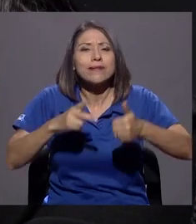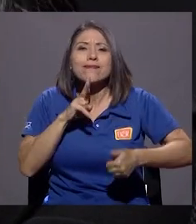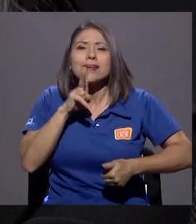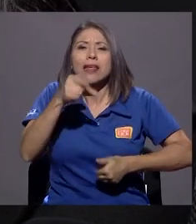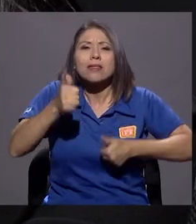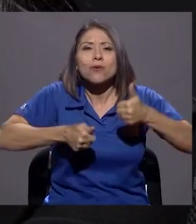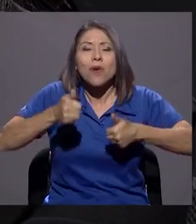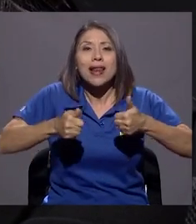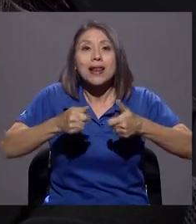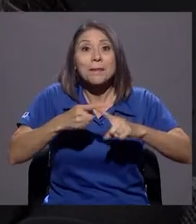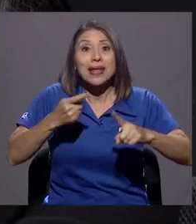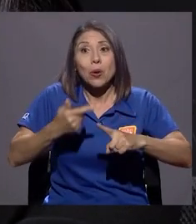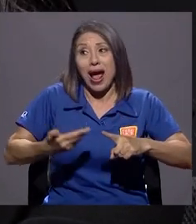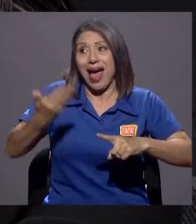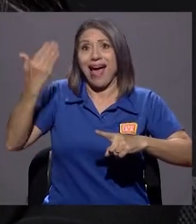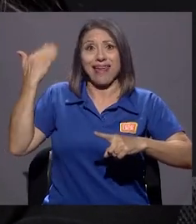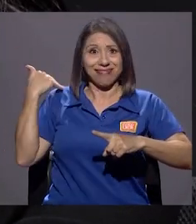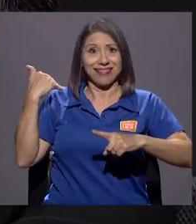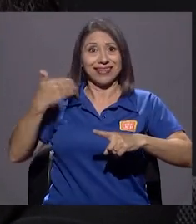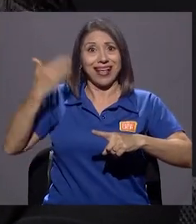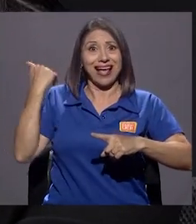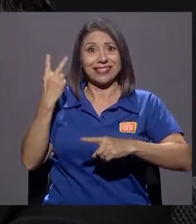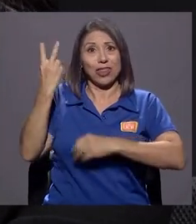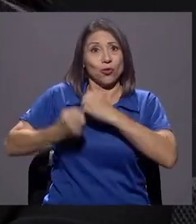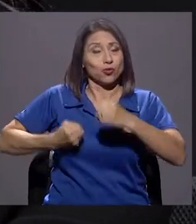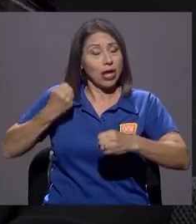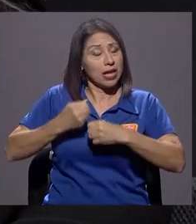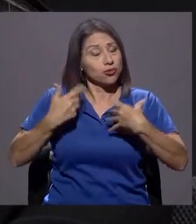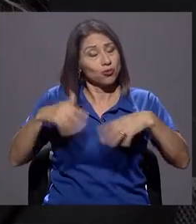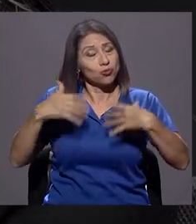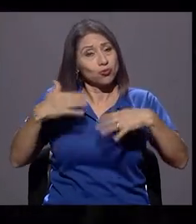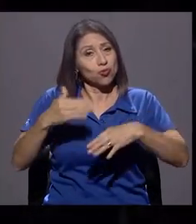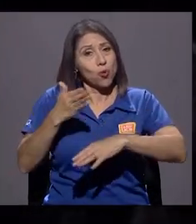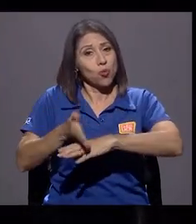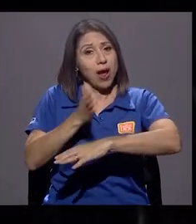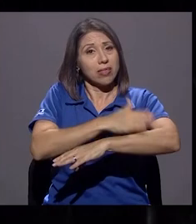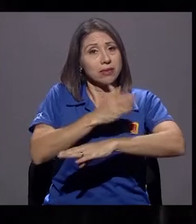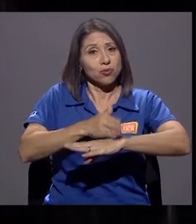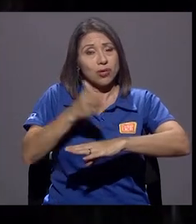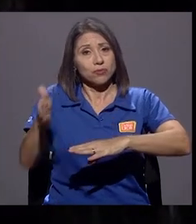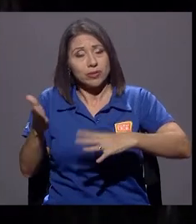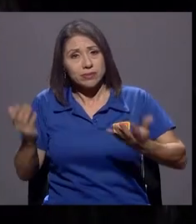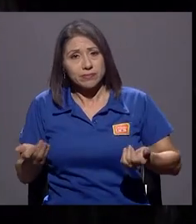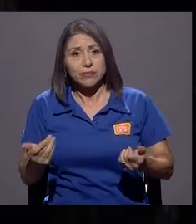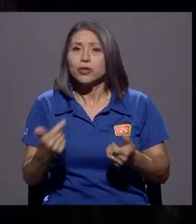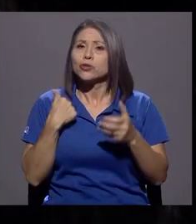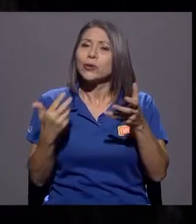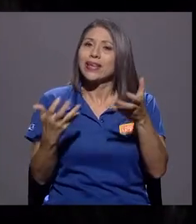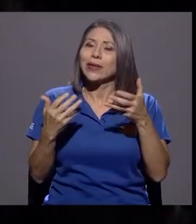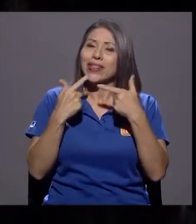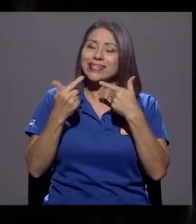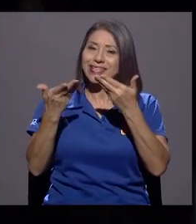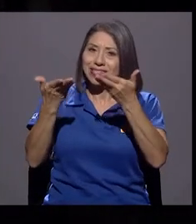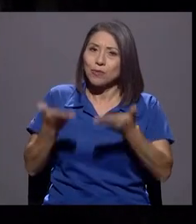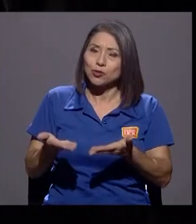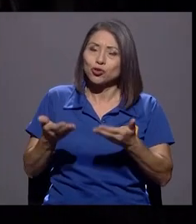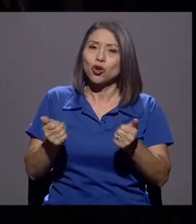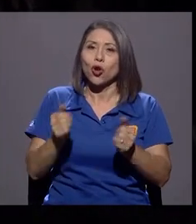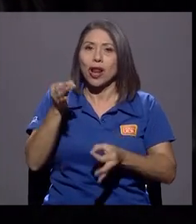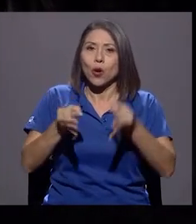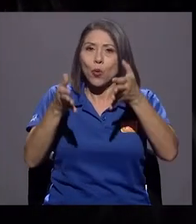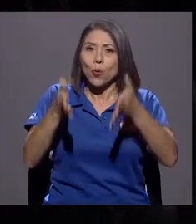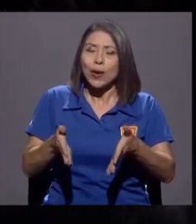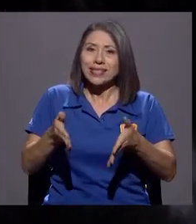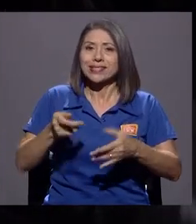han sido dos años en los que marcaron un antes y un después. Yo quiero decir que estamos con la